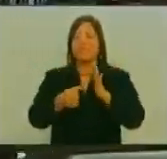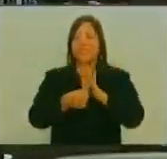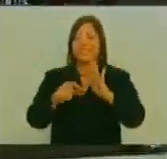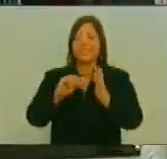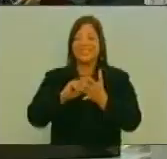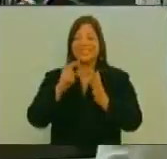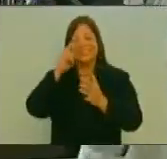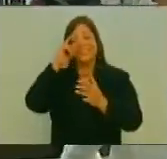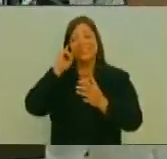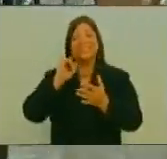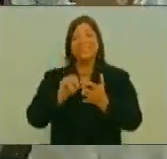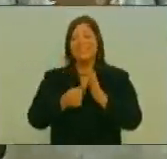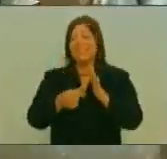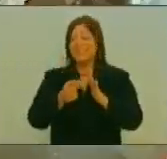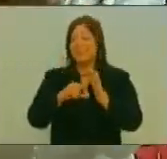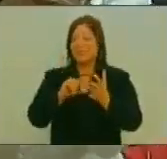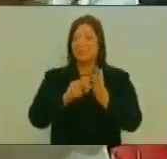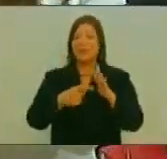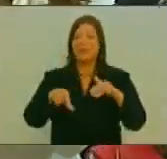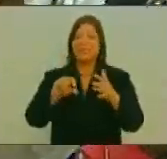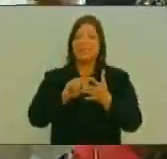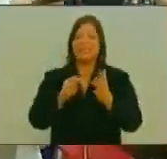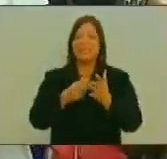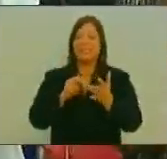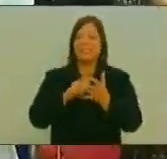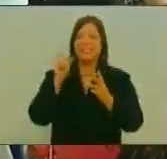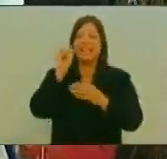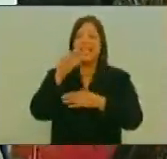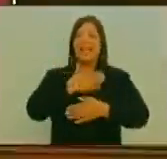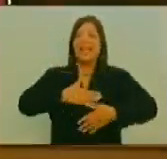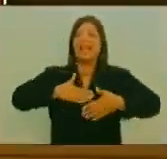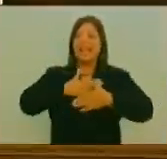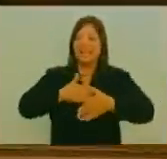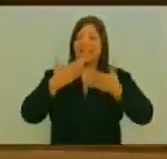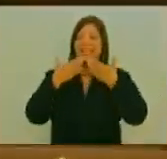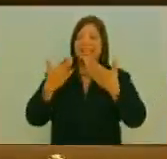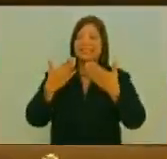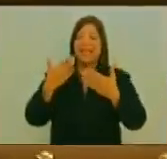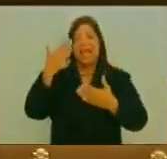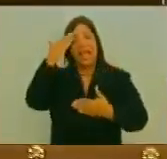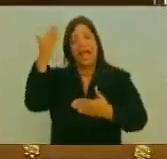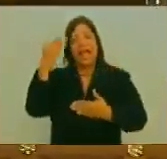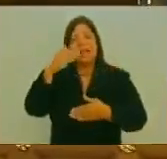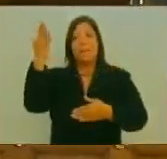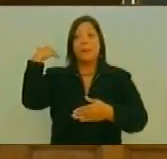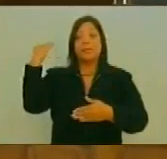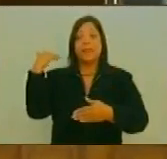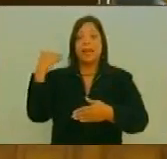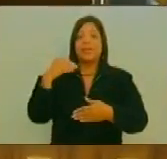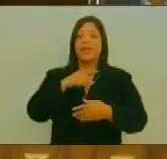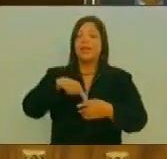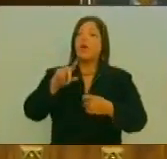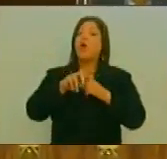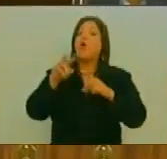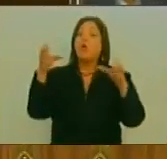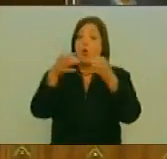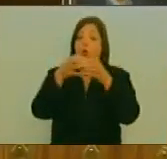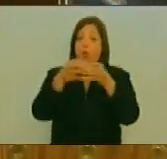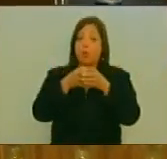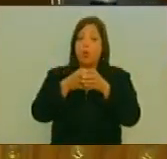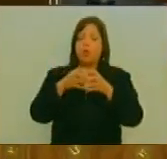Soberana El poder Constituyente Activado Agradecemos A las bancadas De la Eurolat Jamás